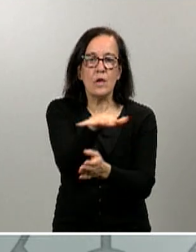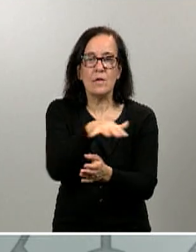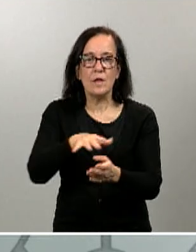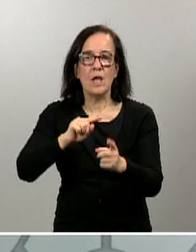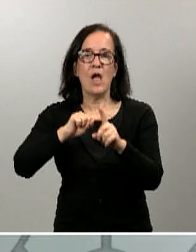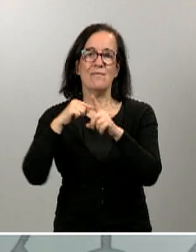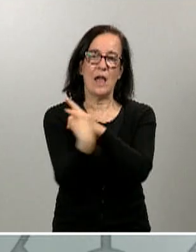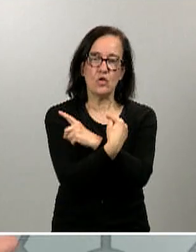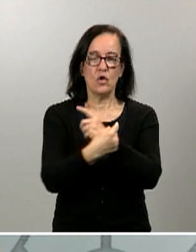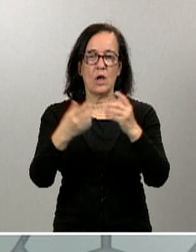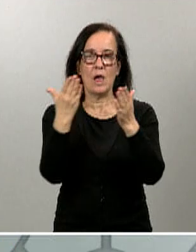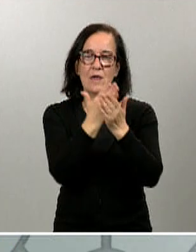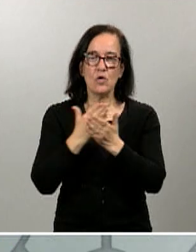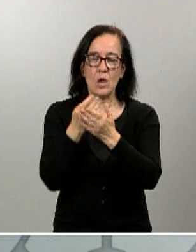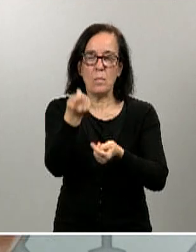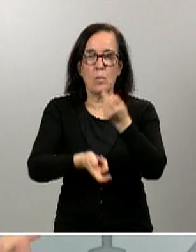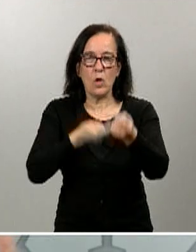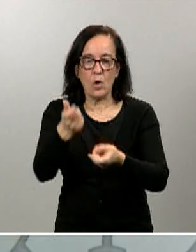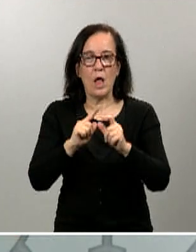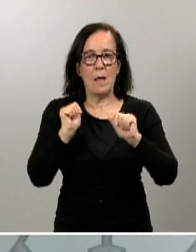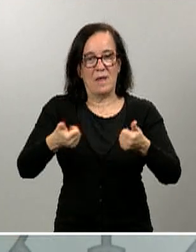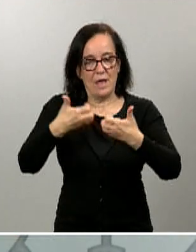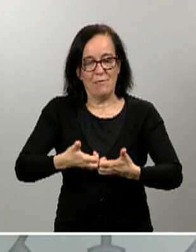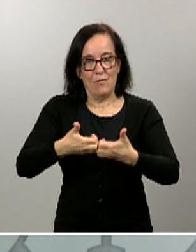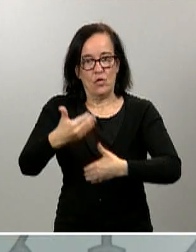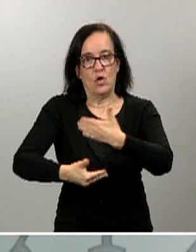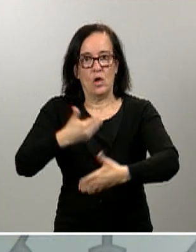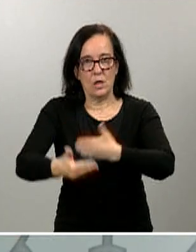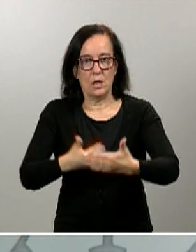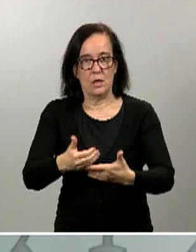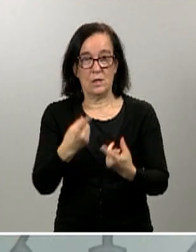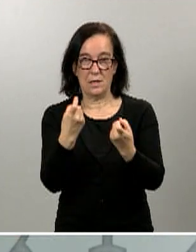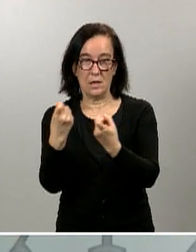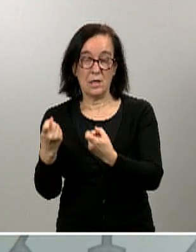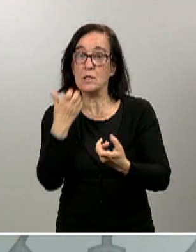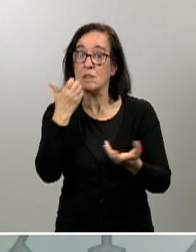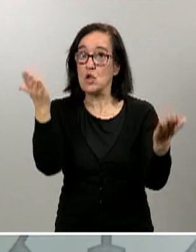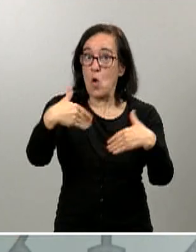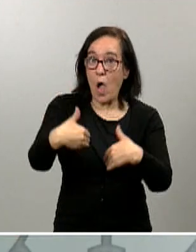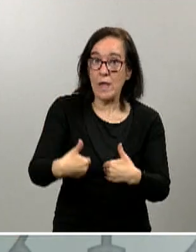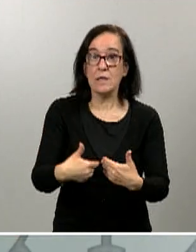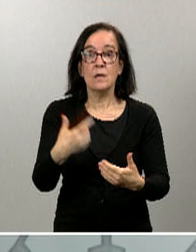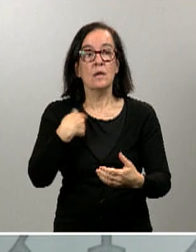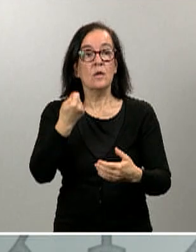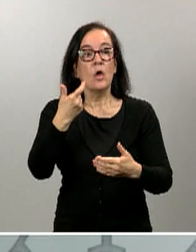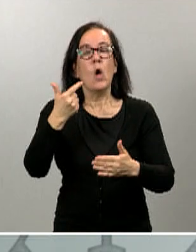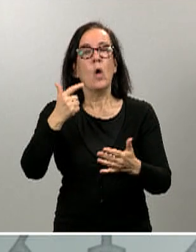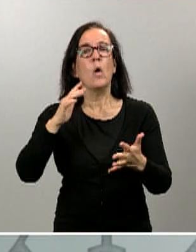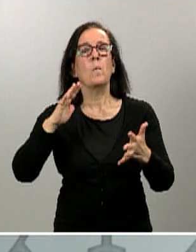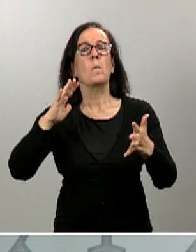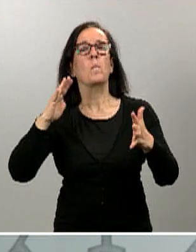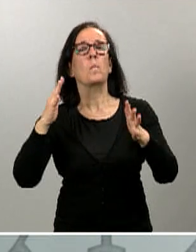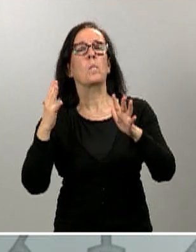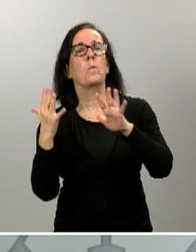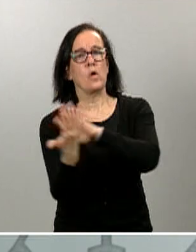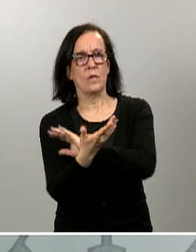estudiándolos poco a poco, poniendo en marcha lo que nos hace falta tener si no lo tenemos y que va a ser un proceso complejo,